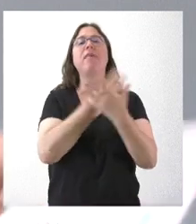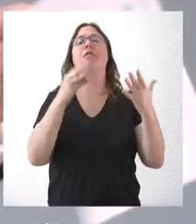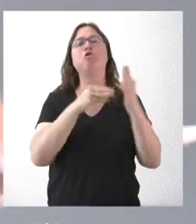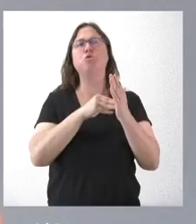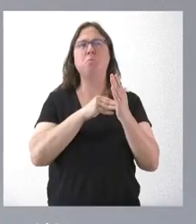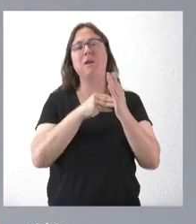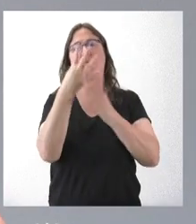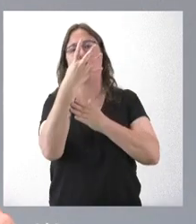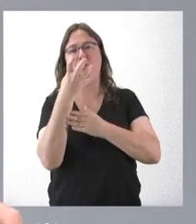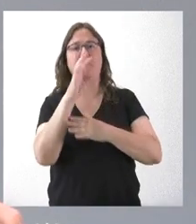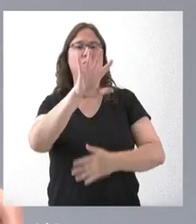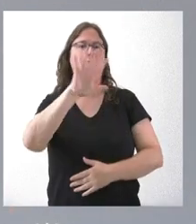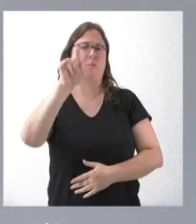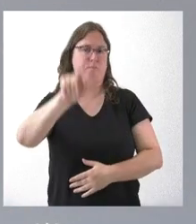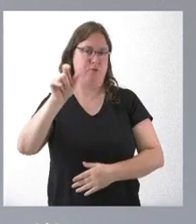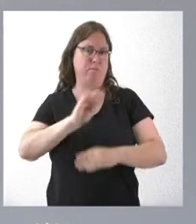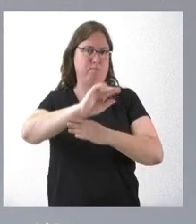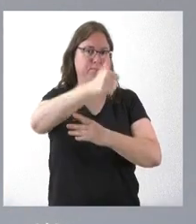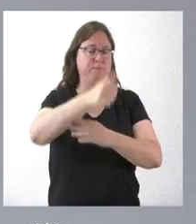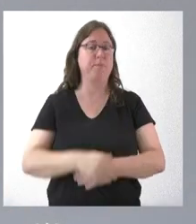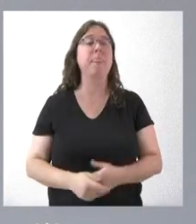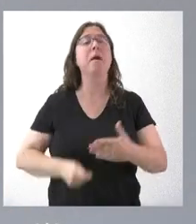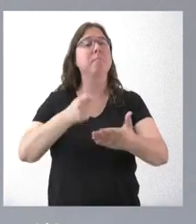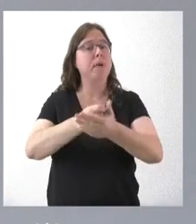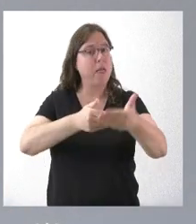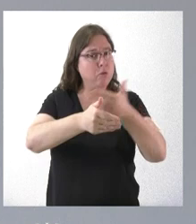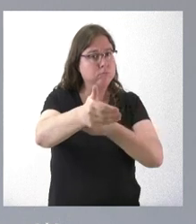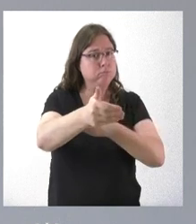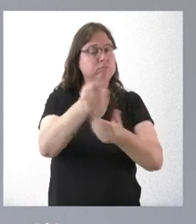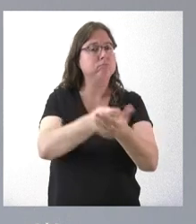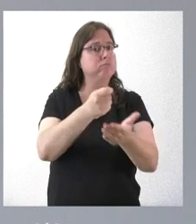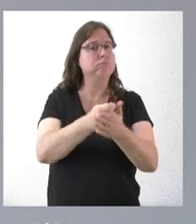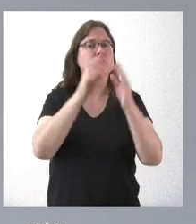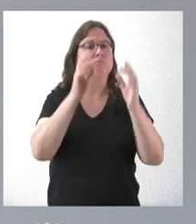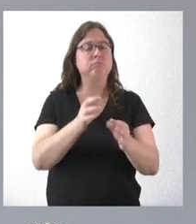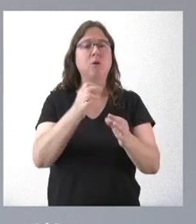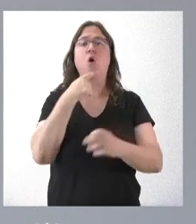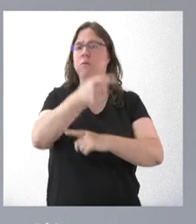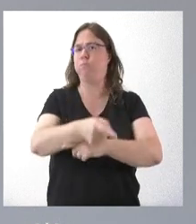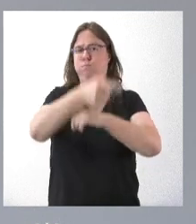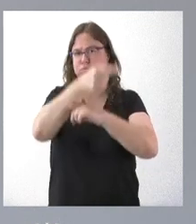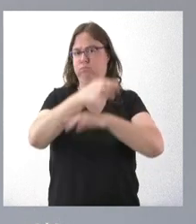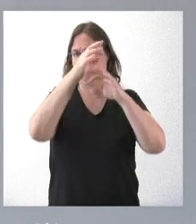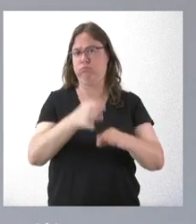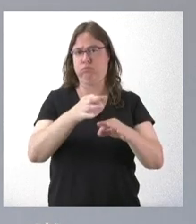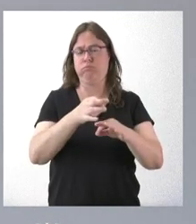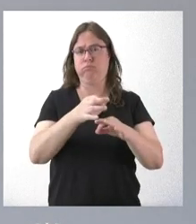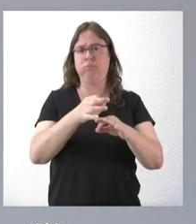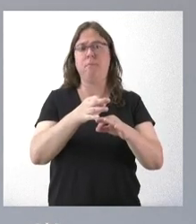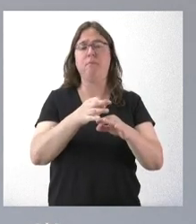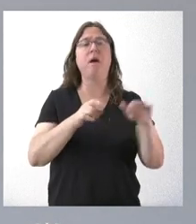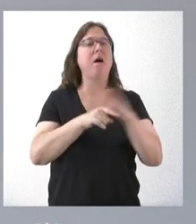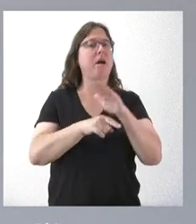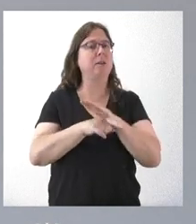18.456. El pago se produce sin solución de continuidad. Hoy se publica la orden, van los trámites